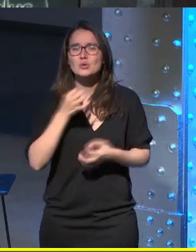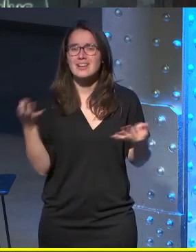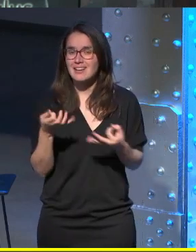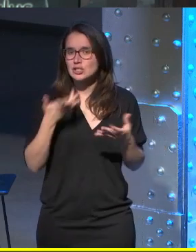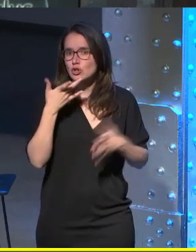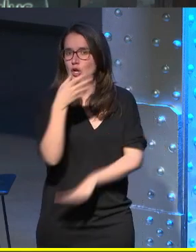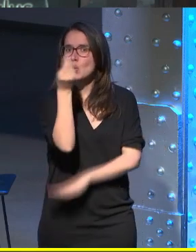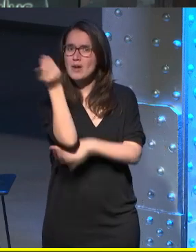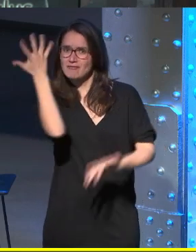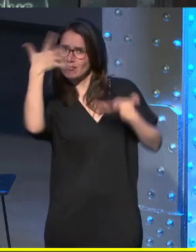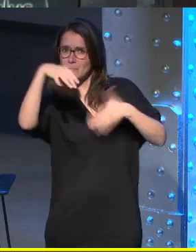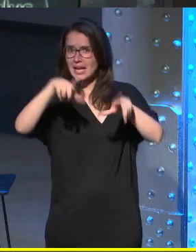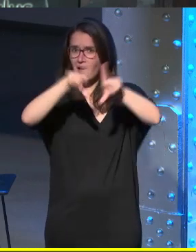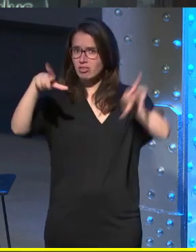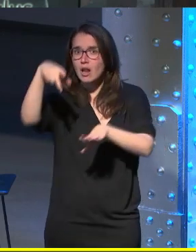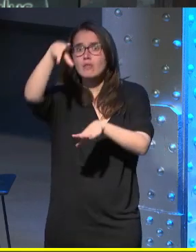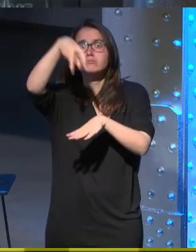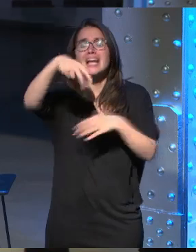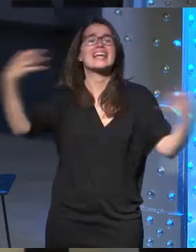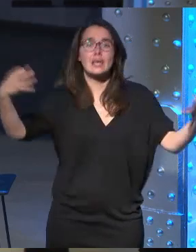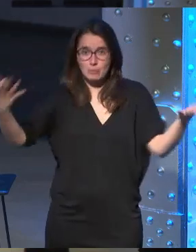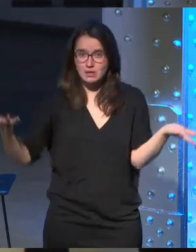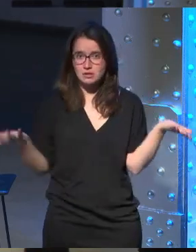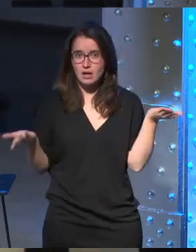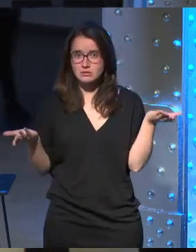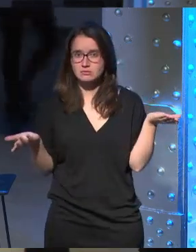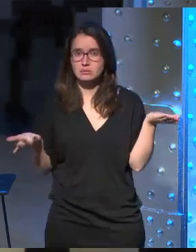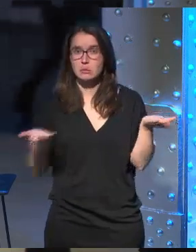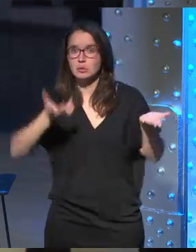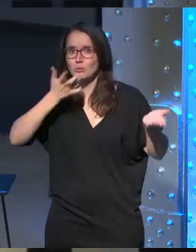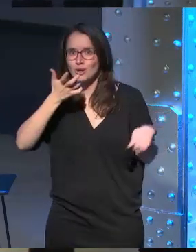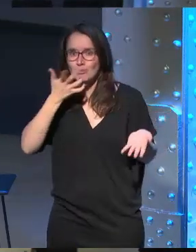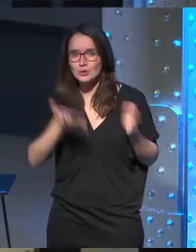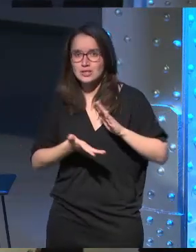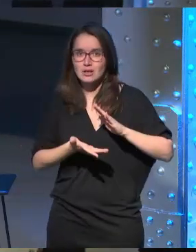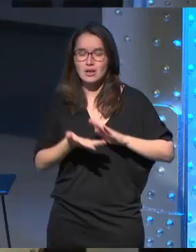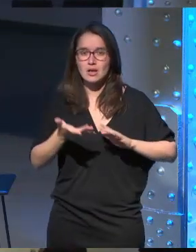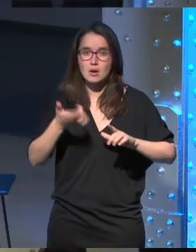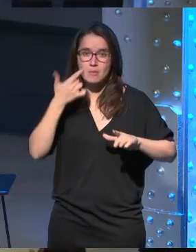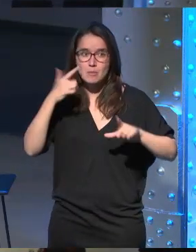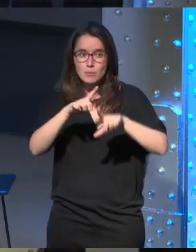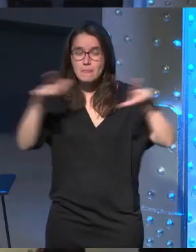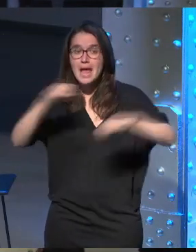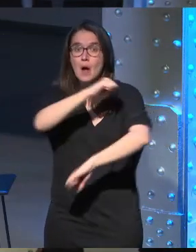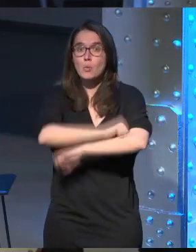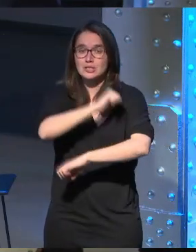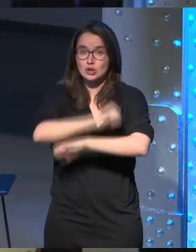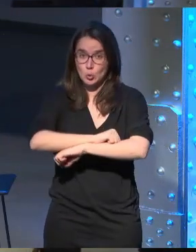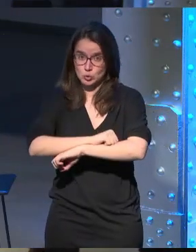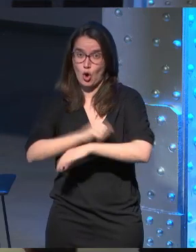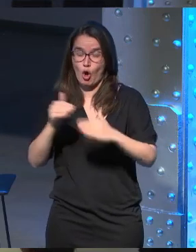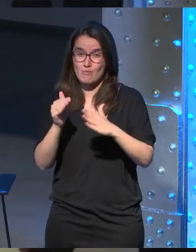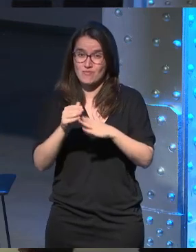mi flamenca ahí encima de la tele pues en esa línea por ejemplo si nos vamos a Windows Home de Microsoft